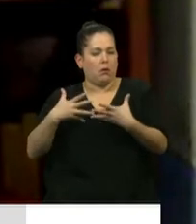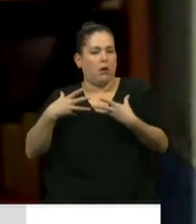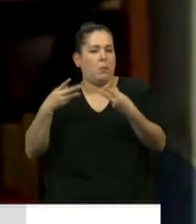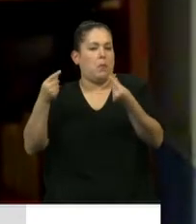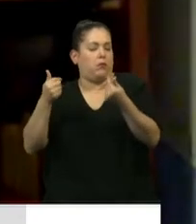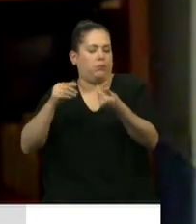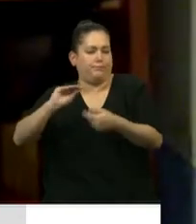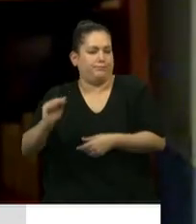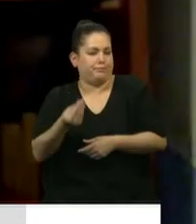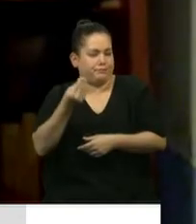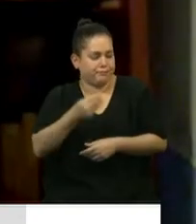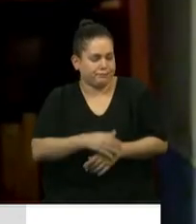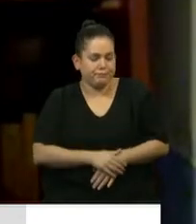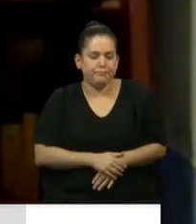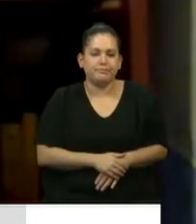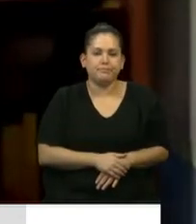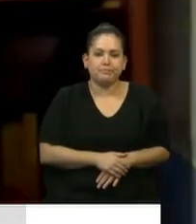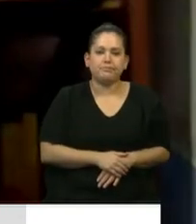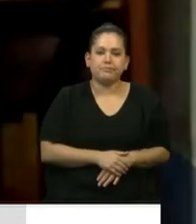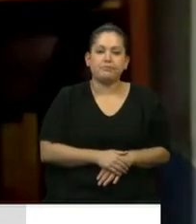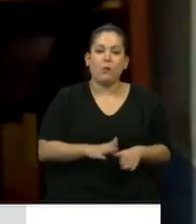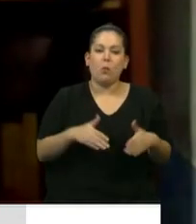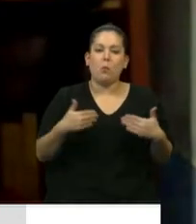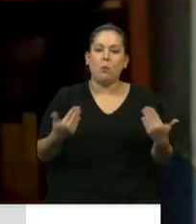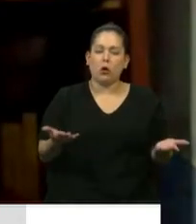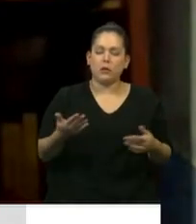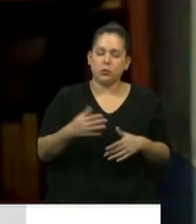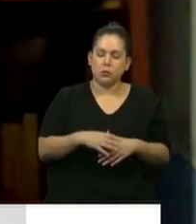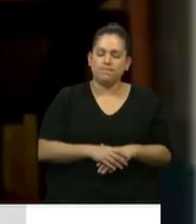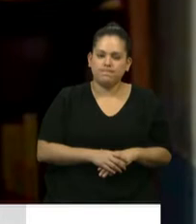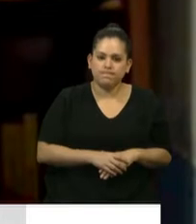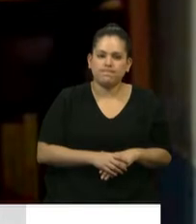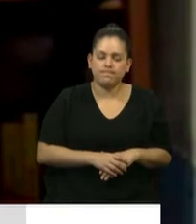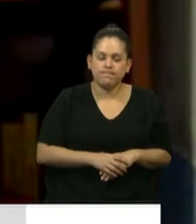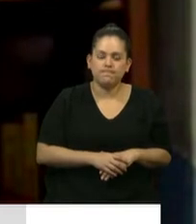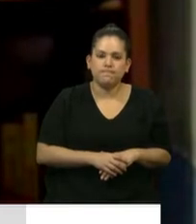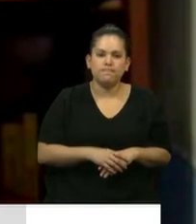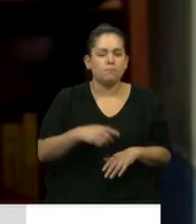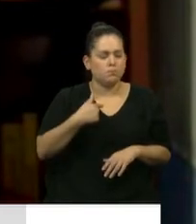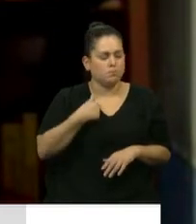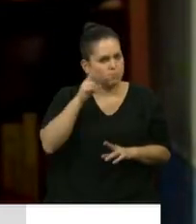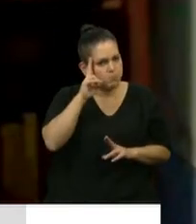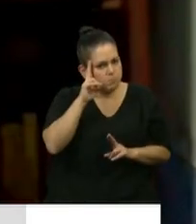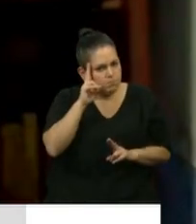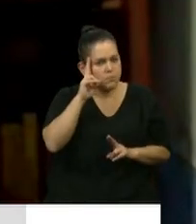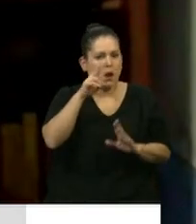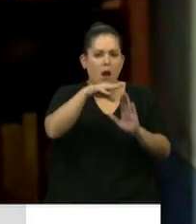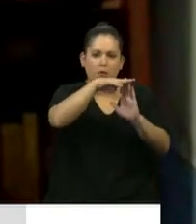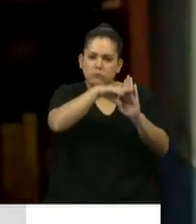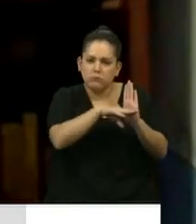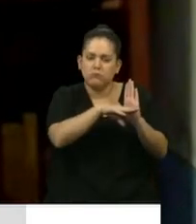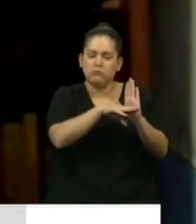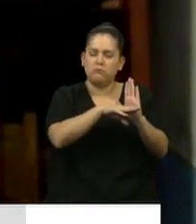Es en ese marco, señor Presidente, en el que, respetando las recomendaciones de la Organización